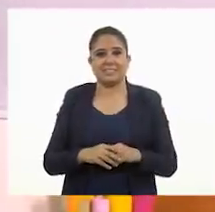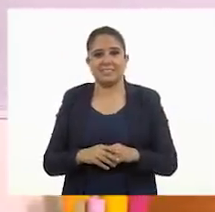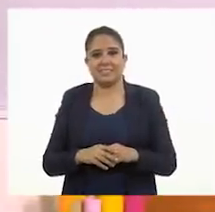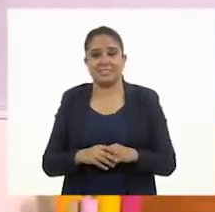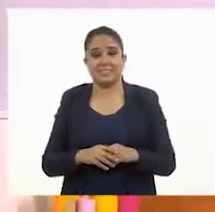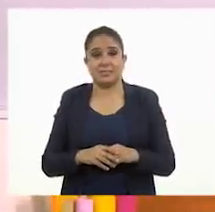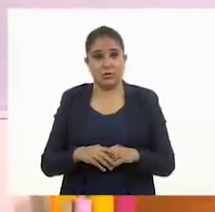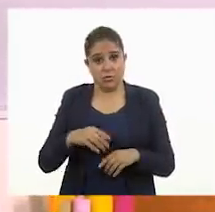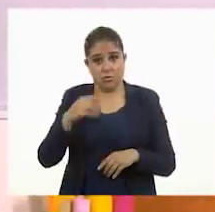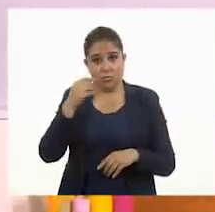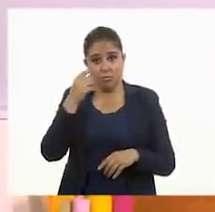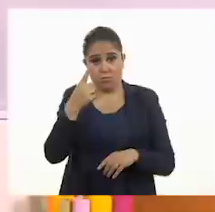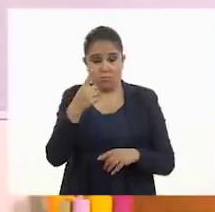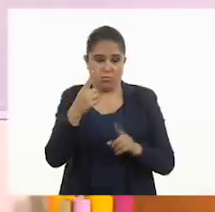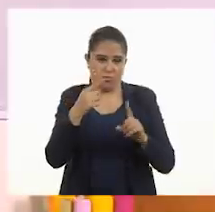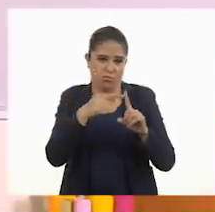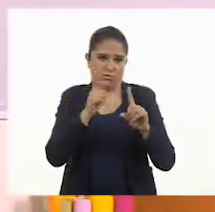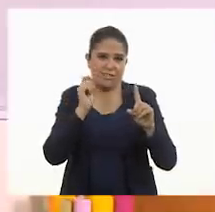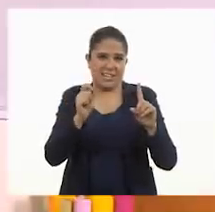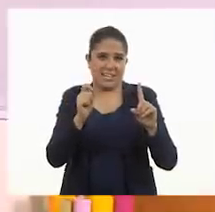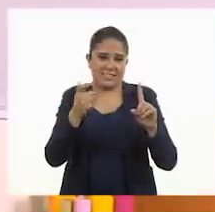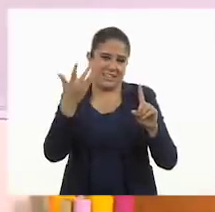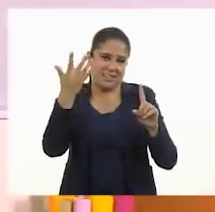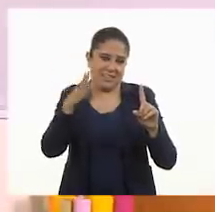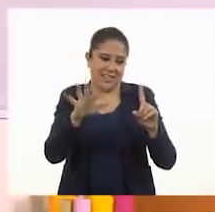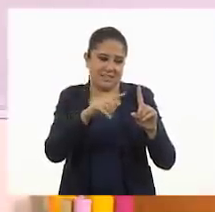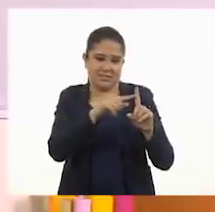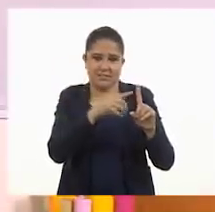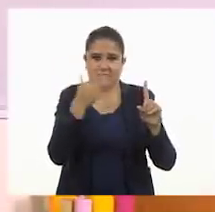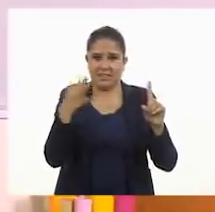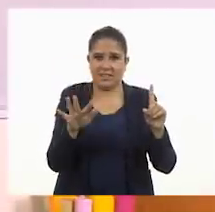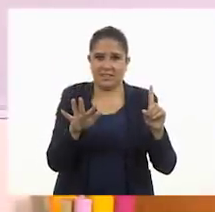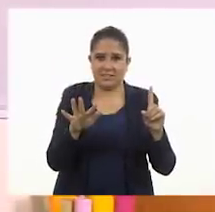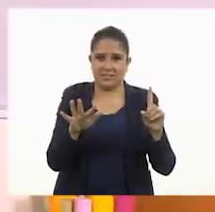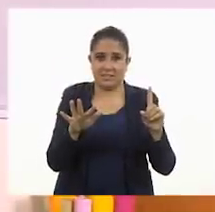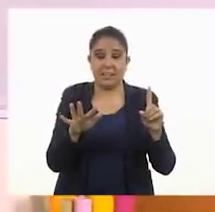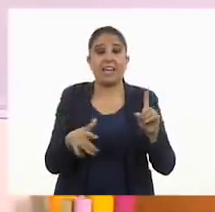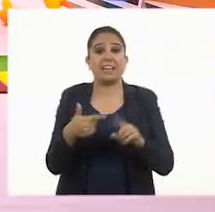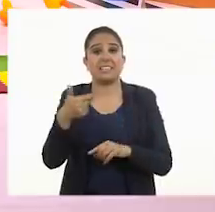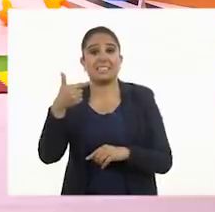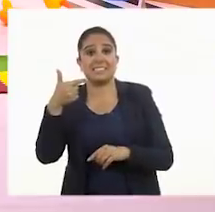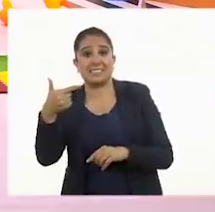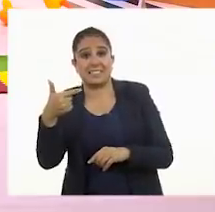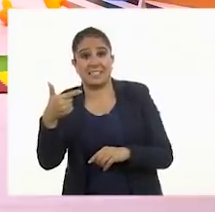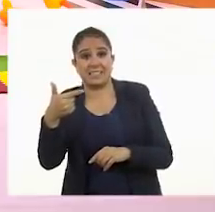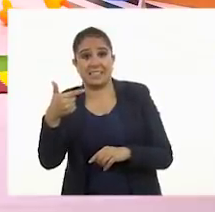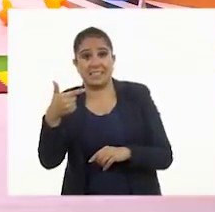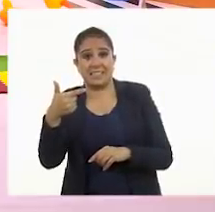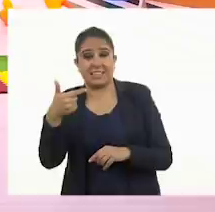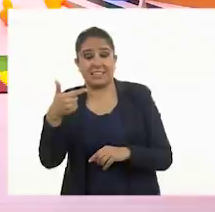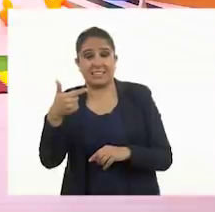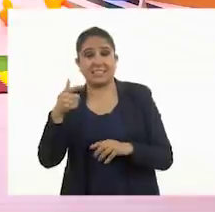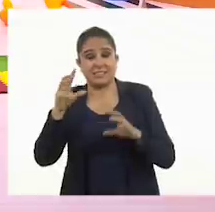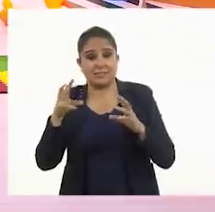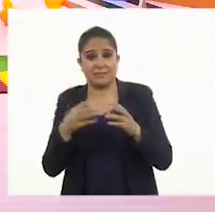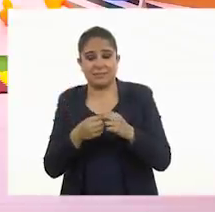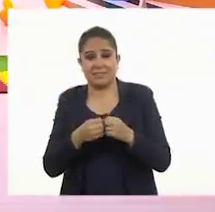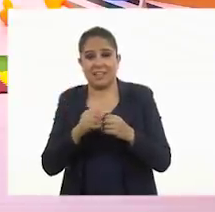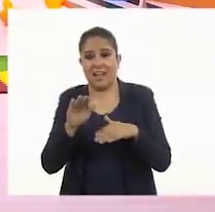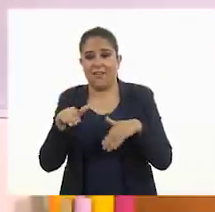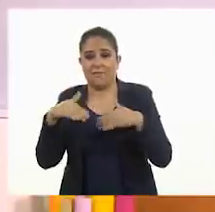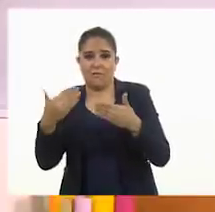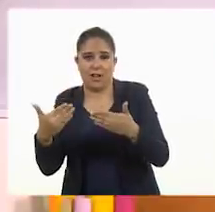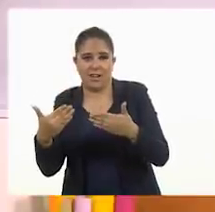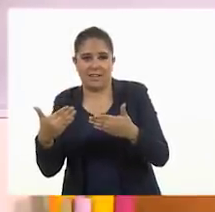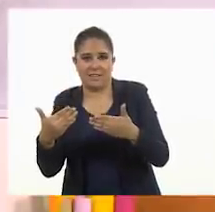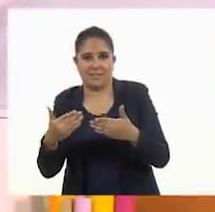Uno, que representa nuestro tablero. Y siete, que representan las fichitas que están